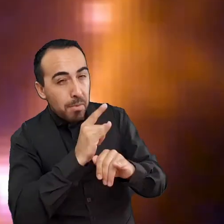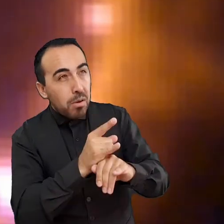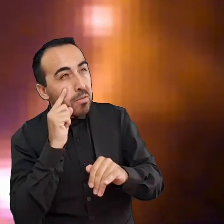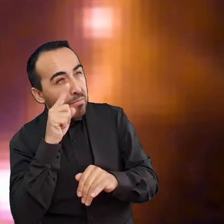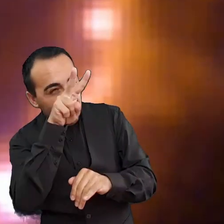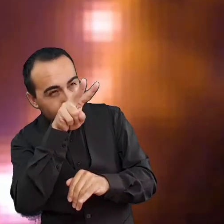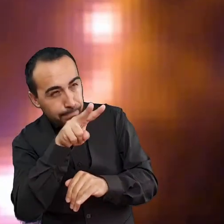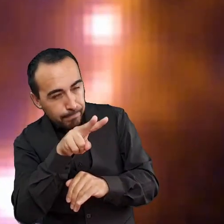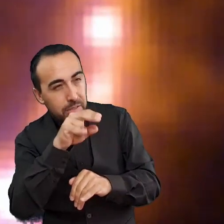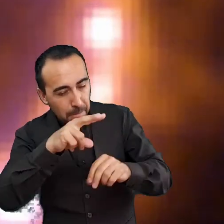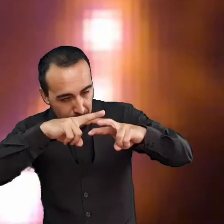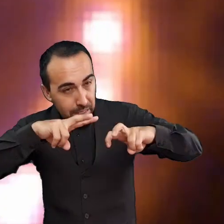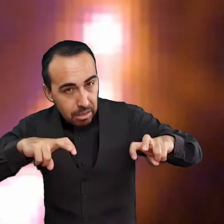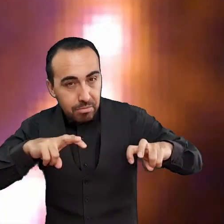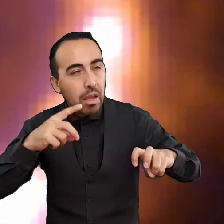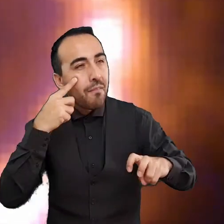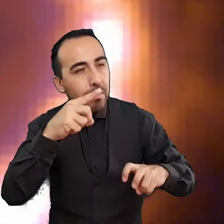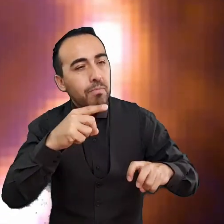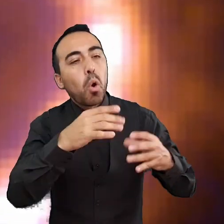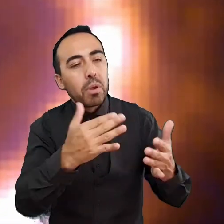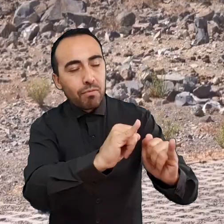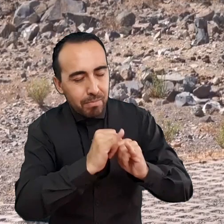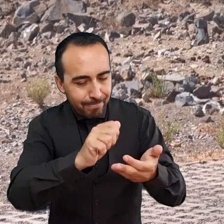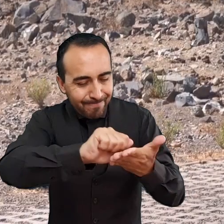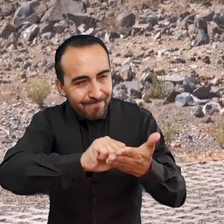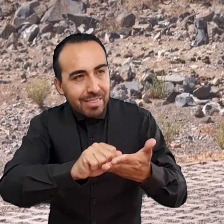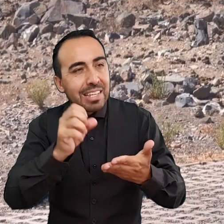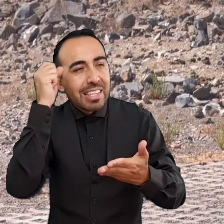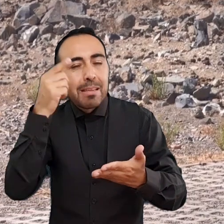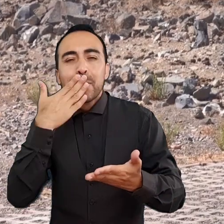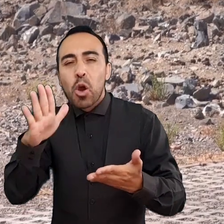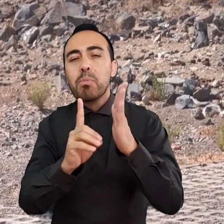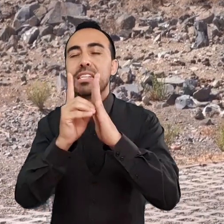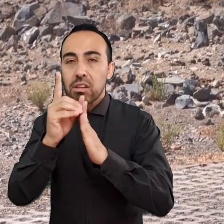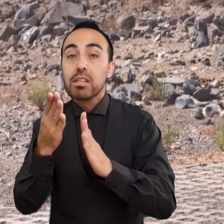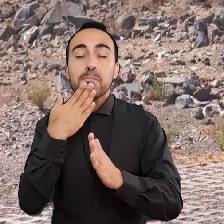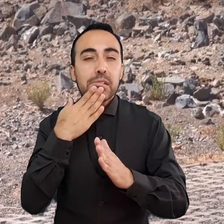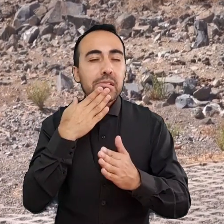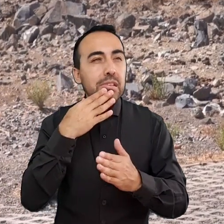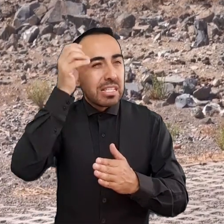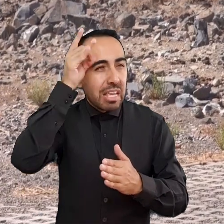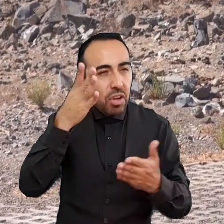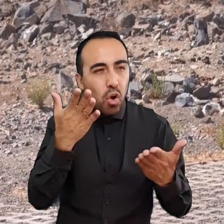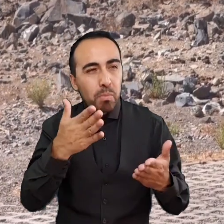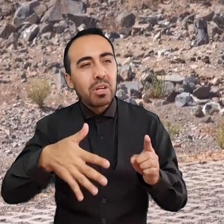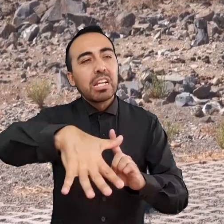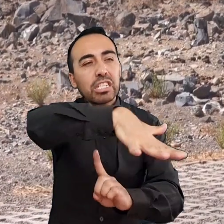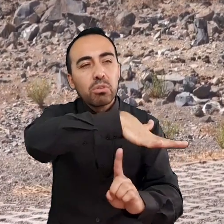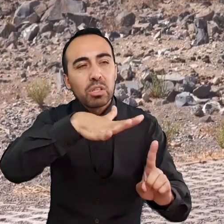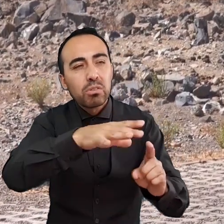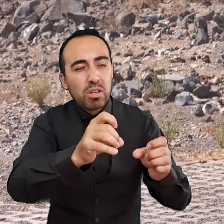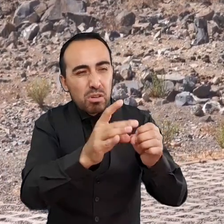cósmicas. Se ha aprendido bastante sobre el universo mediante el estudio de las supernovas y son muy